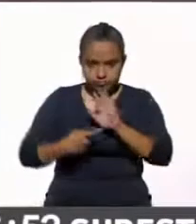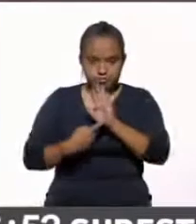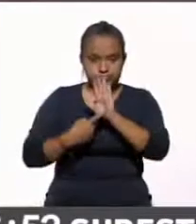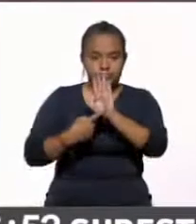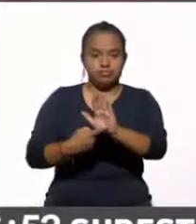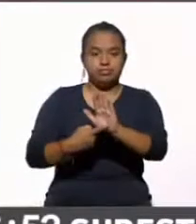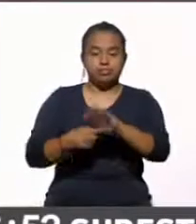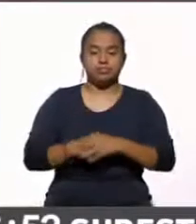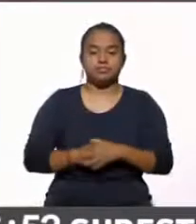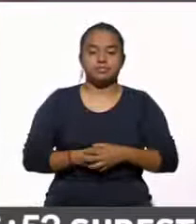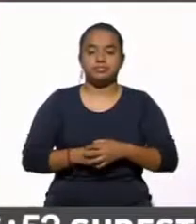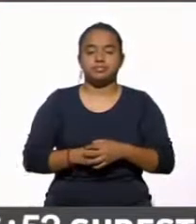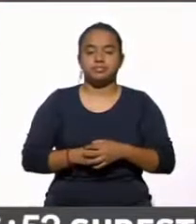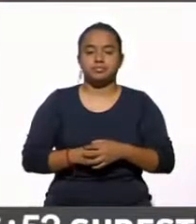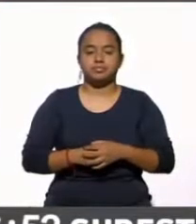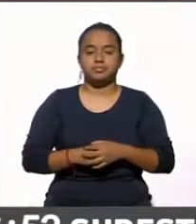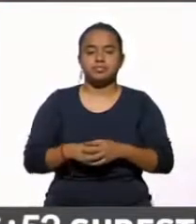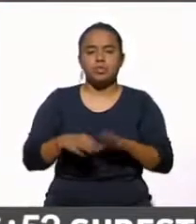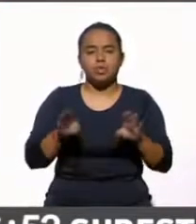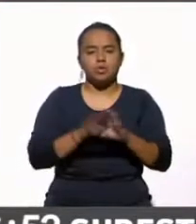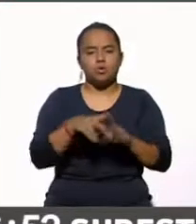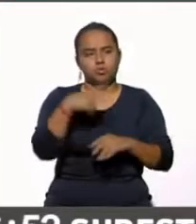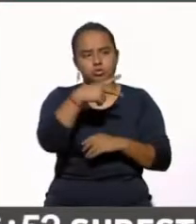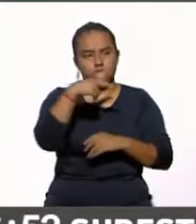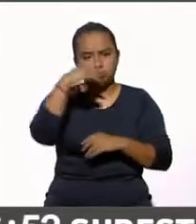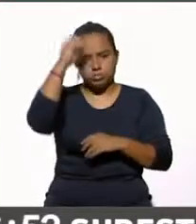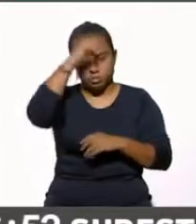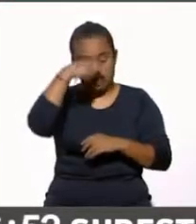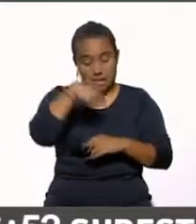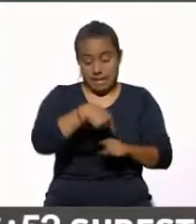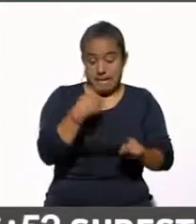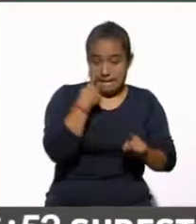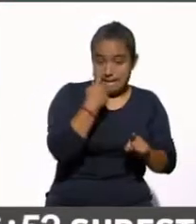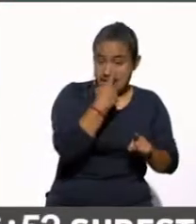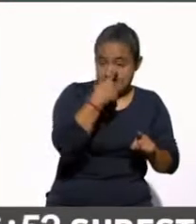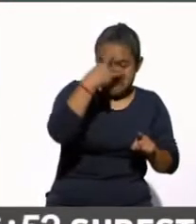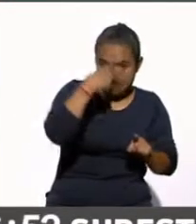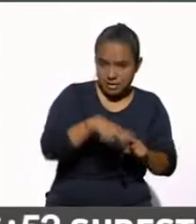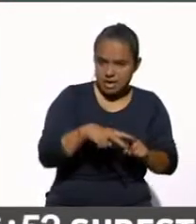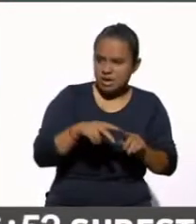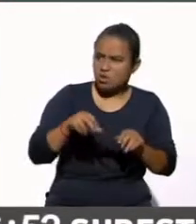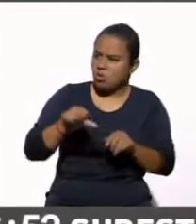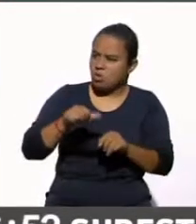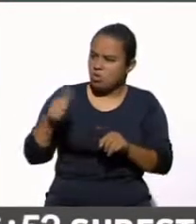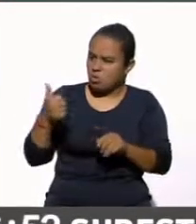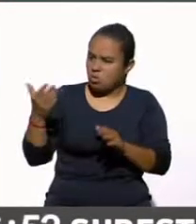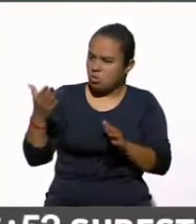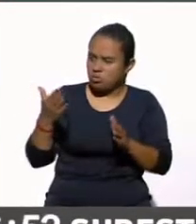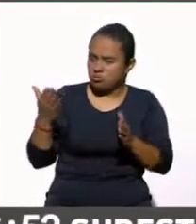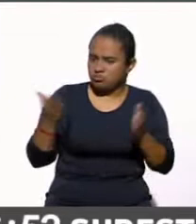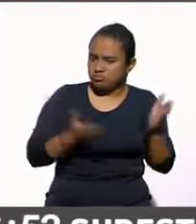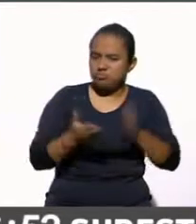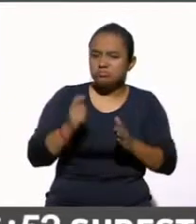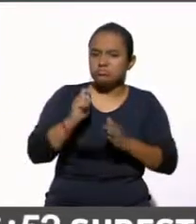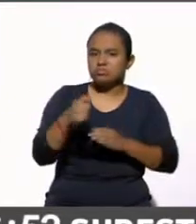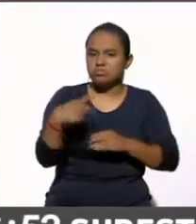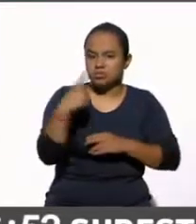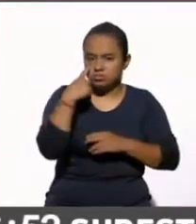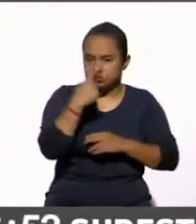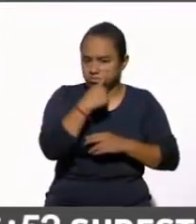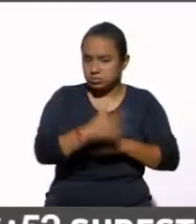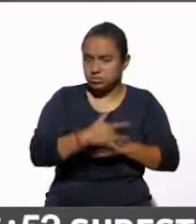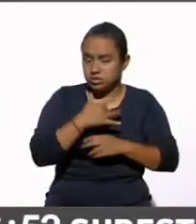que es la opinión que tenemos en México de diferentes nacionalidades y